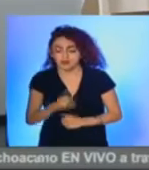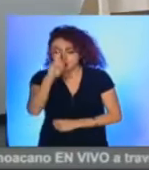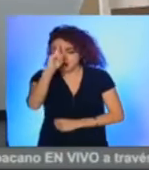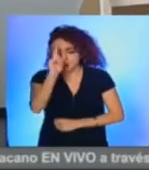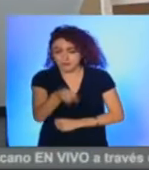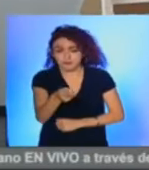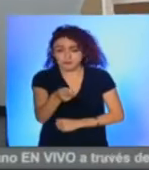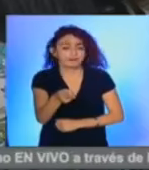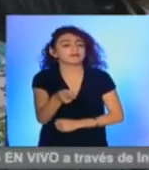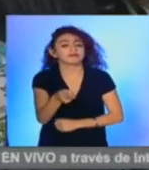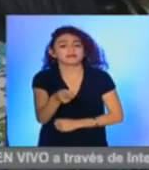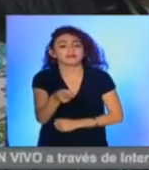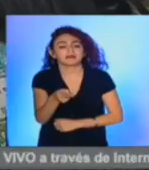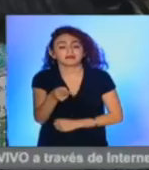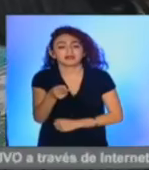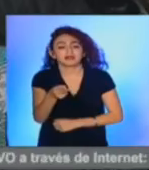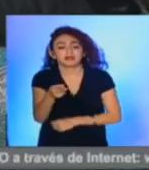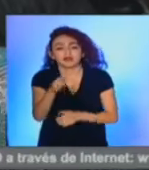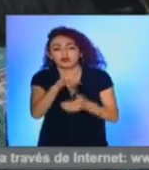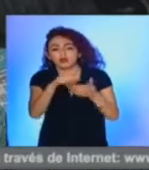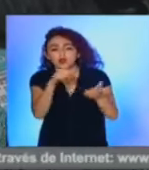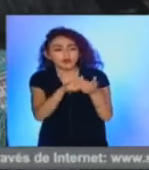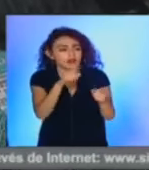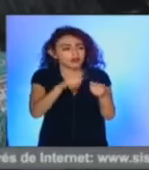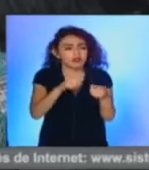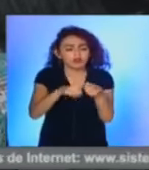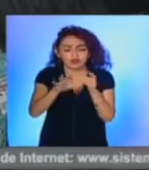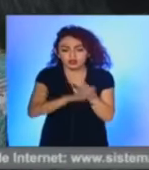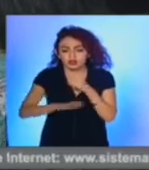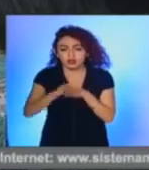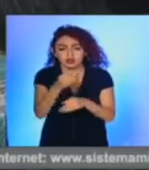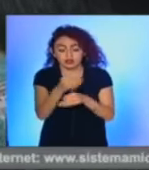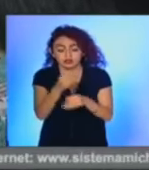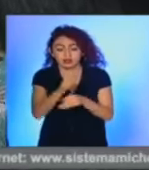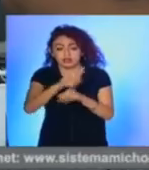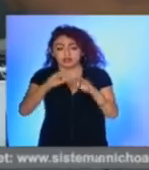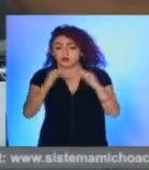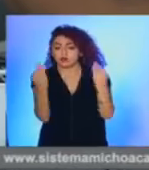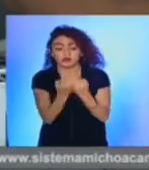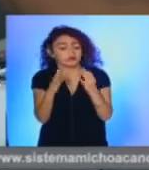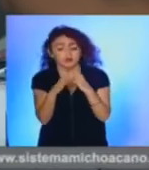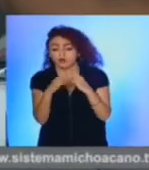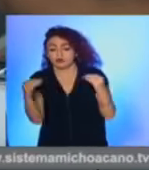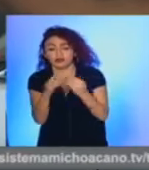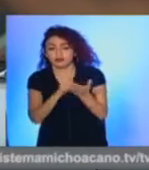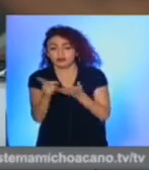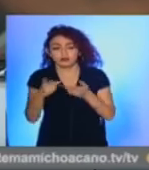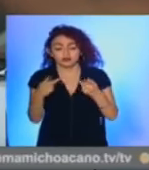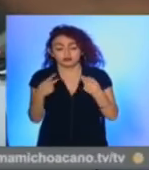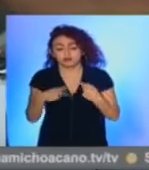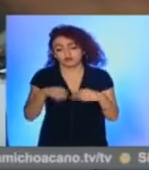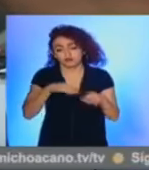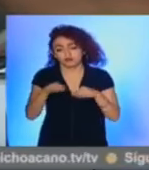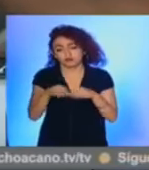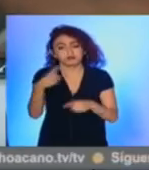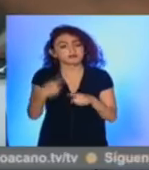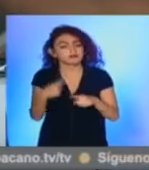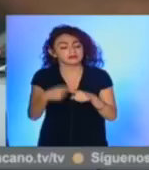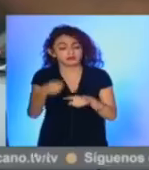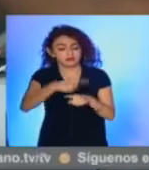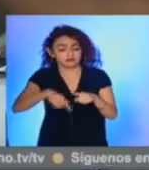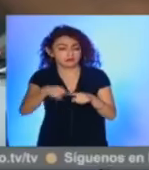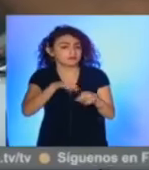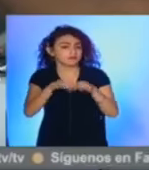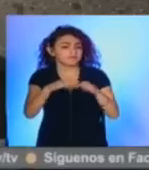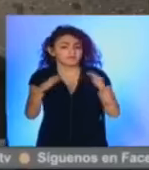prohibida la geolocalización. Cabe señalar que con esta reforma no desaparecen los derechos laborales de quienes se desempeñen bajo